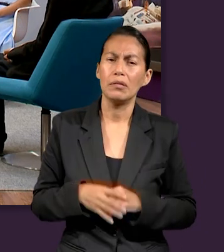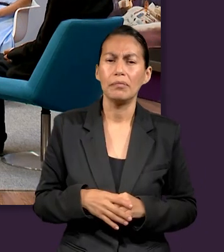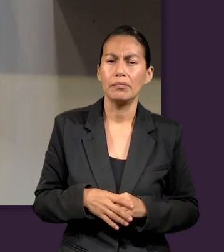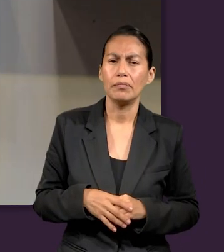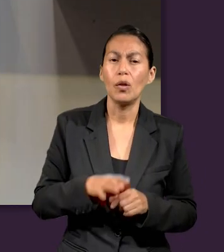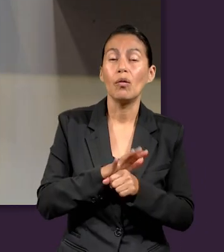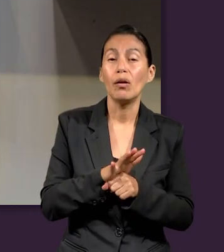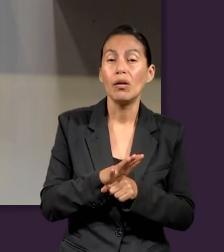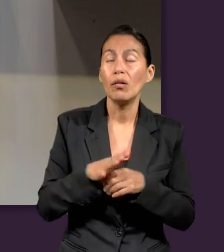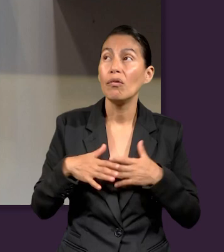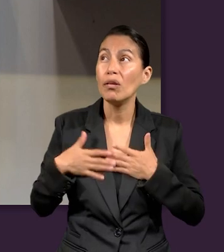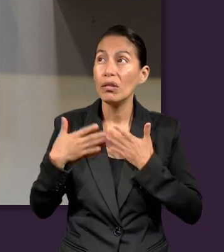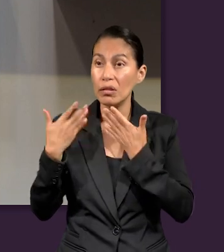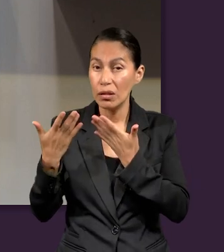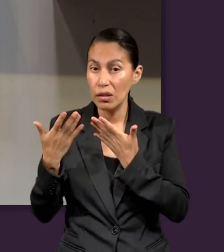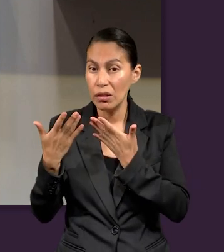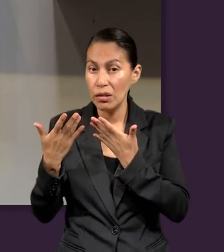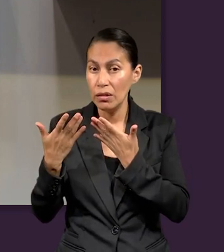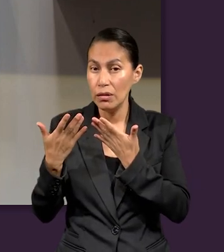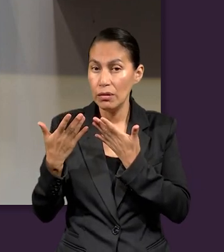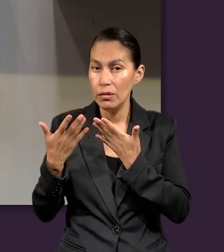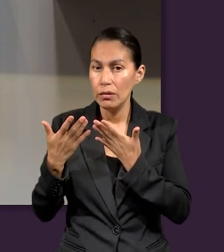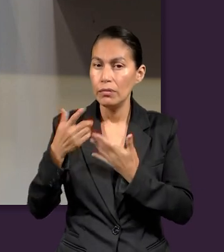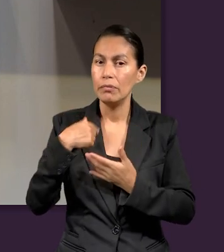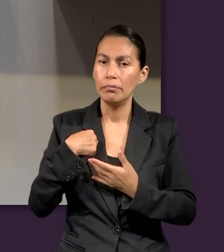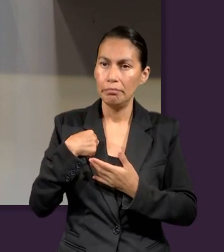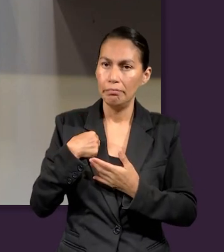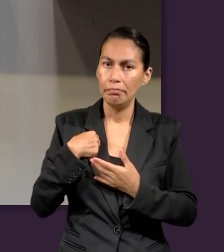confianza, ¿no? ¿Y cuál es la confianza que nos da eso?